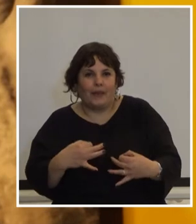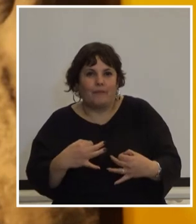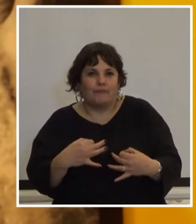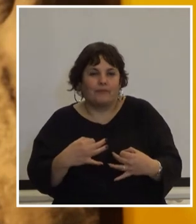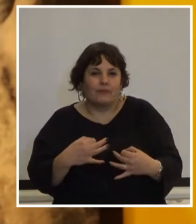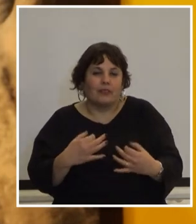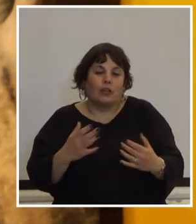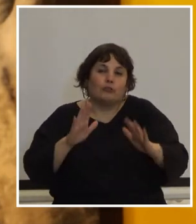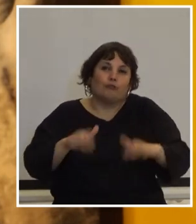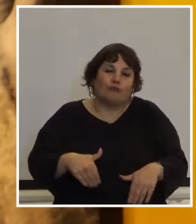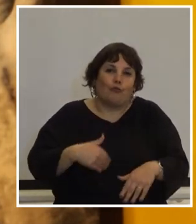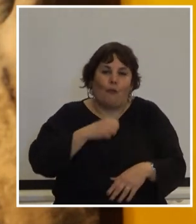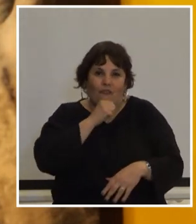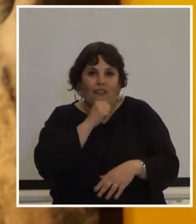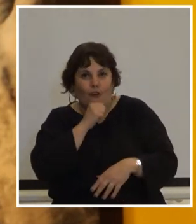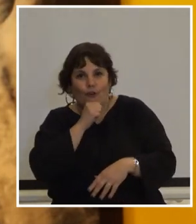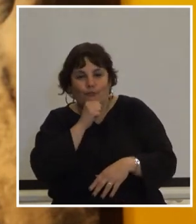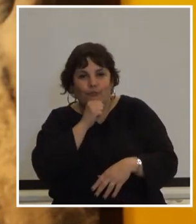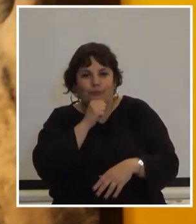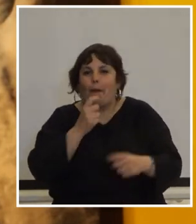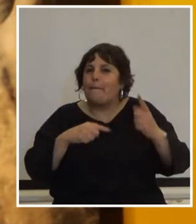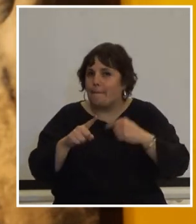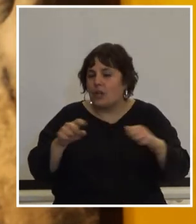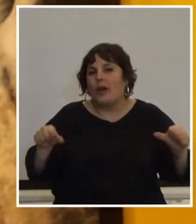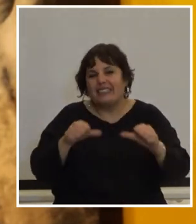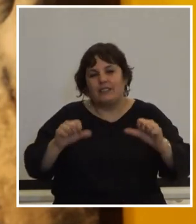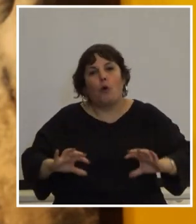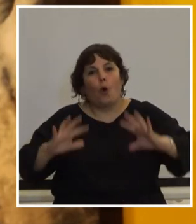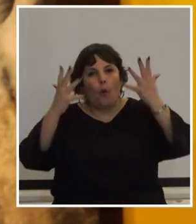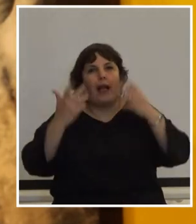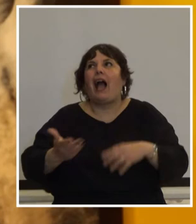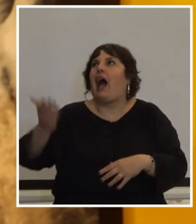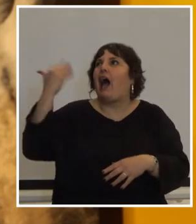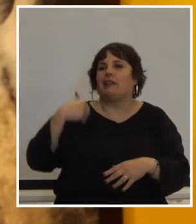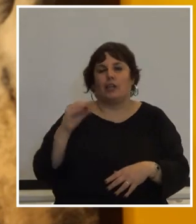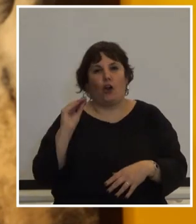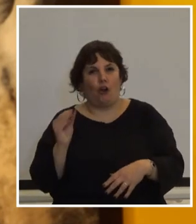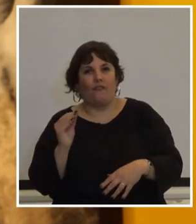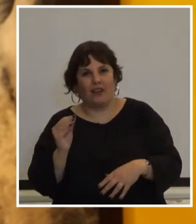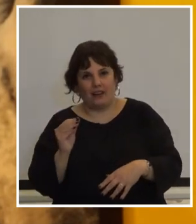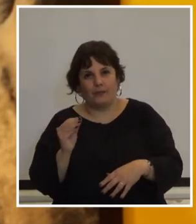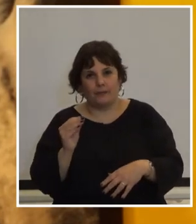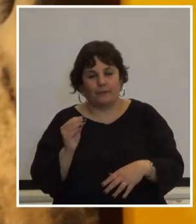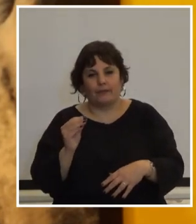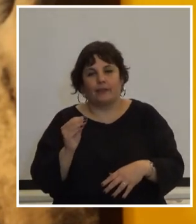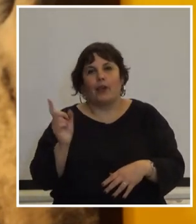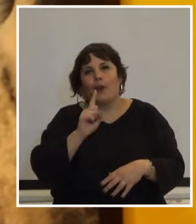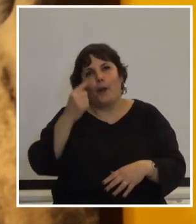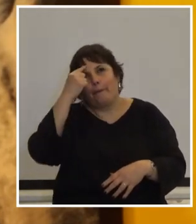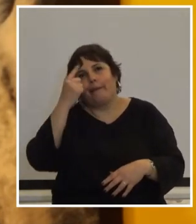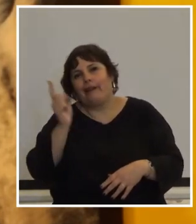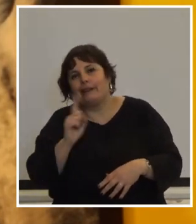somos viejos pero hicimos la huelga cuando éramos jóvenes no vayan a